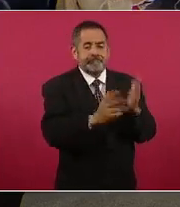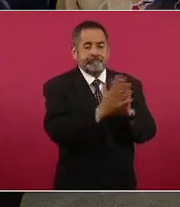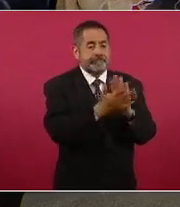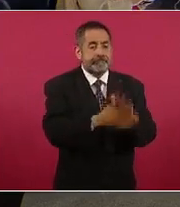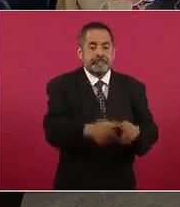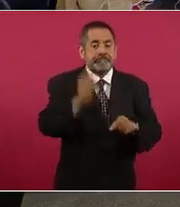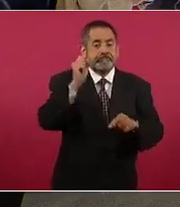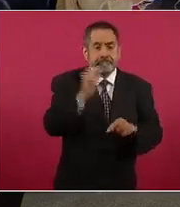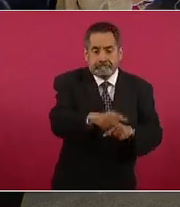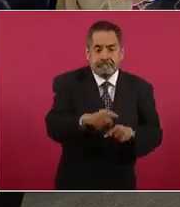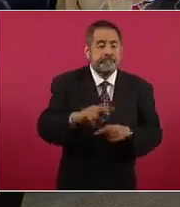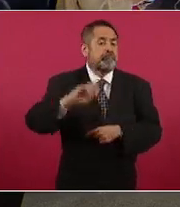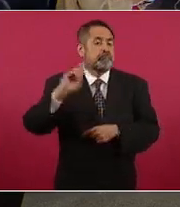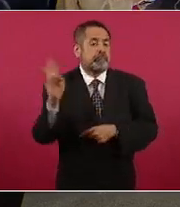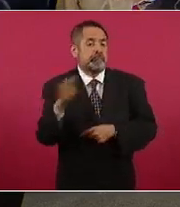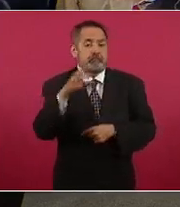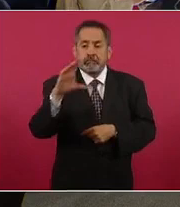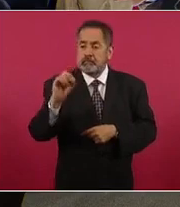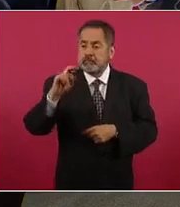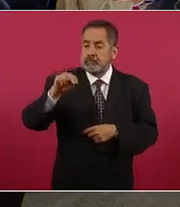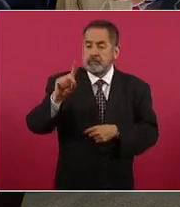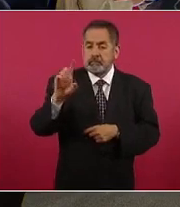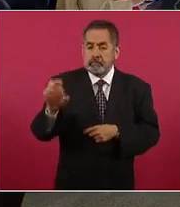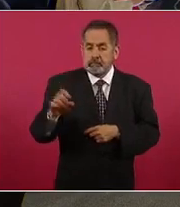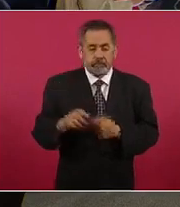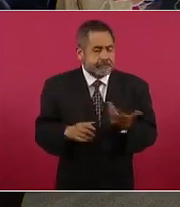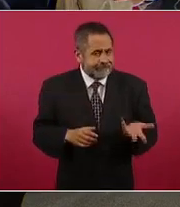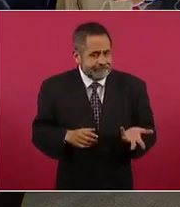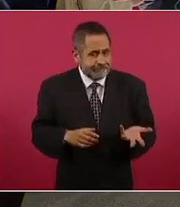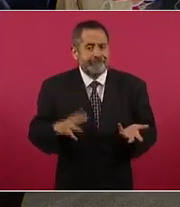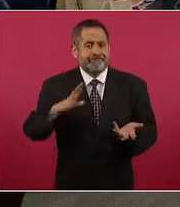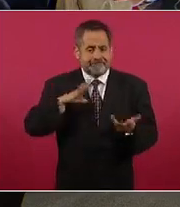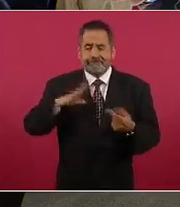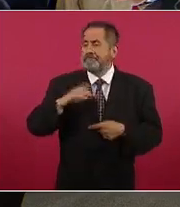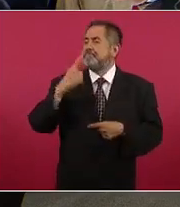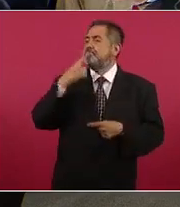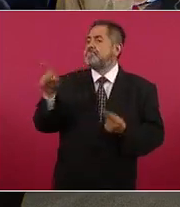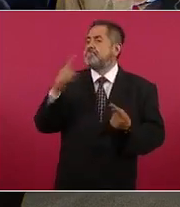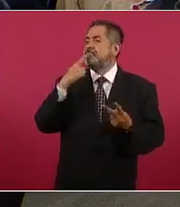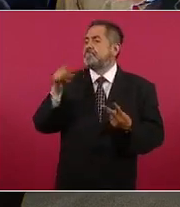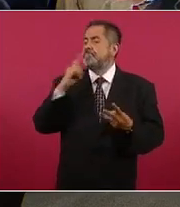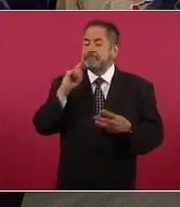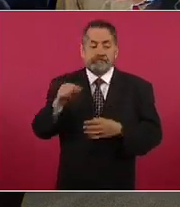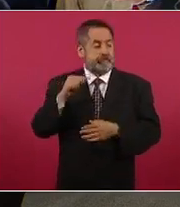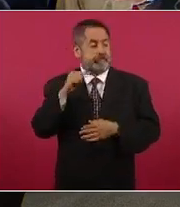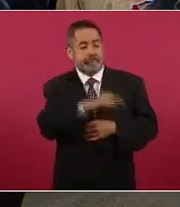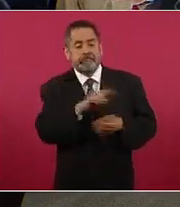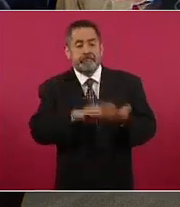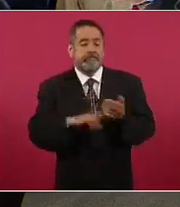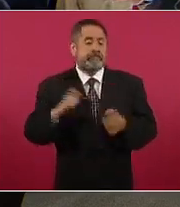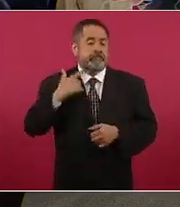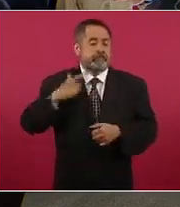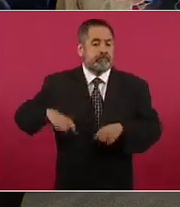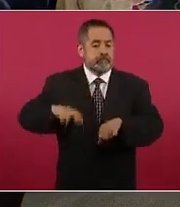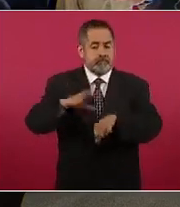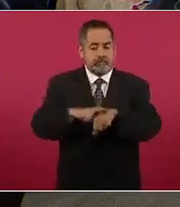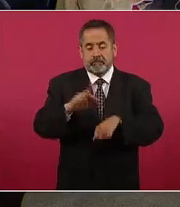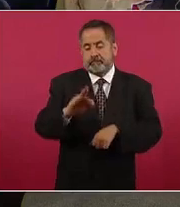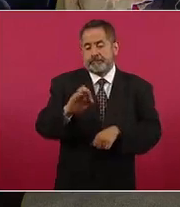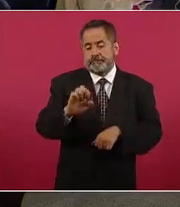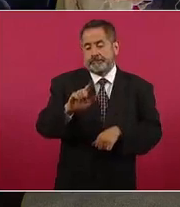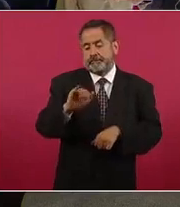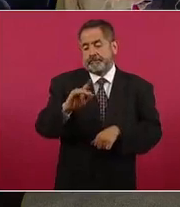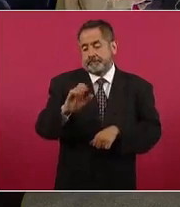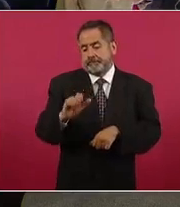Universidad del Conde, entre muchas otras. Existen denuncias que el exgobernador Felipe Herrera supuestamente